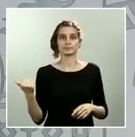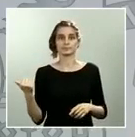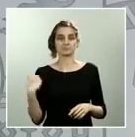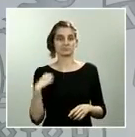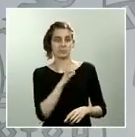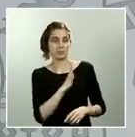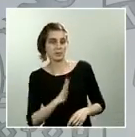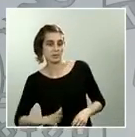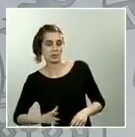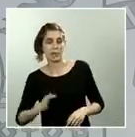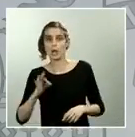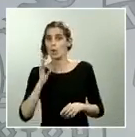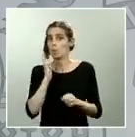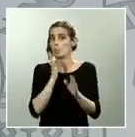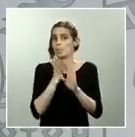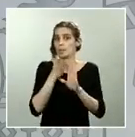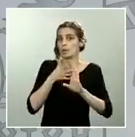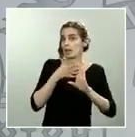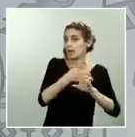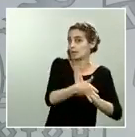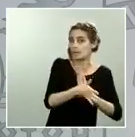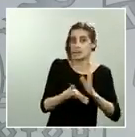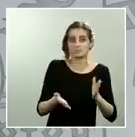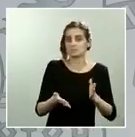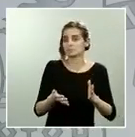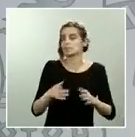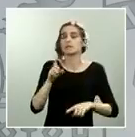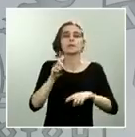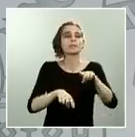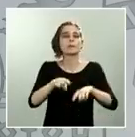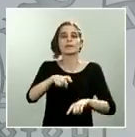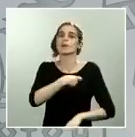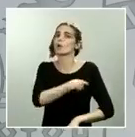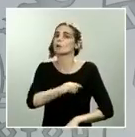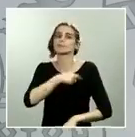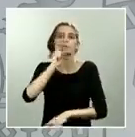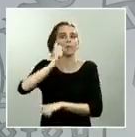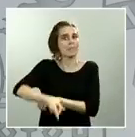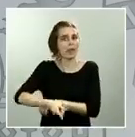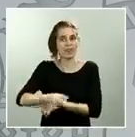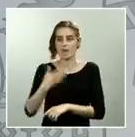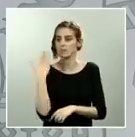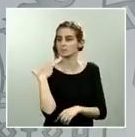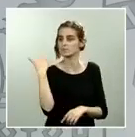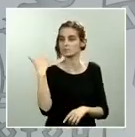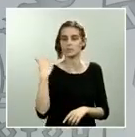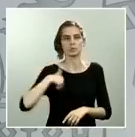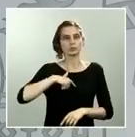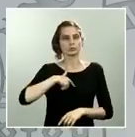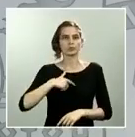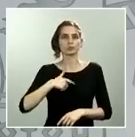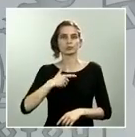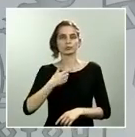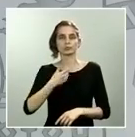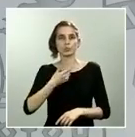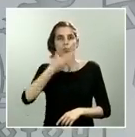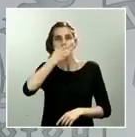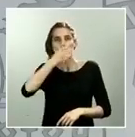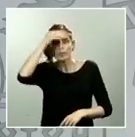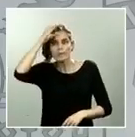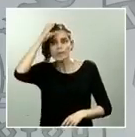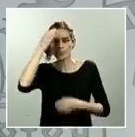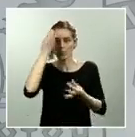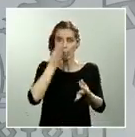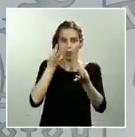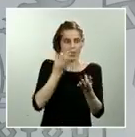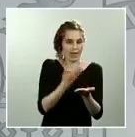como se quiera decidir para aportar nuestro conocimiento los datos de los que disponemos o nuestra opinión a propósito de cada